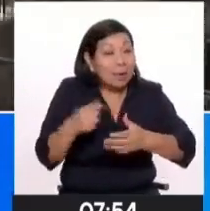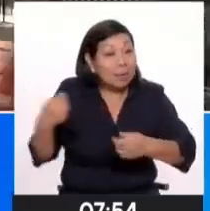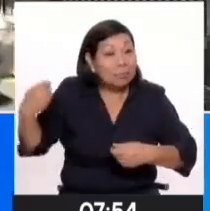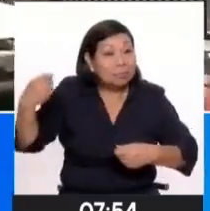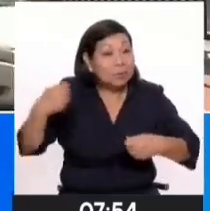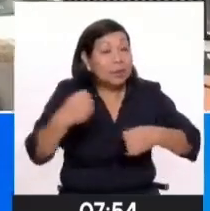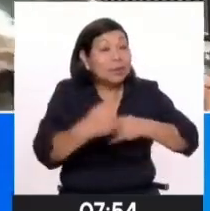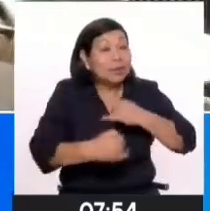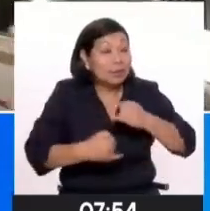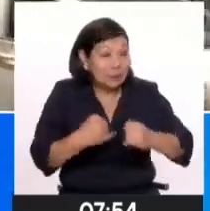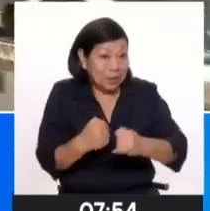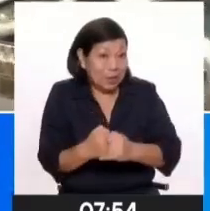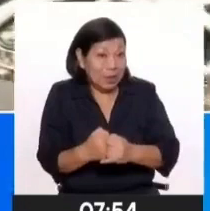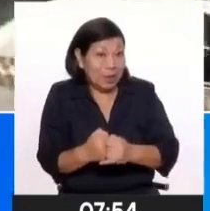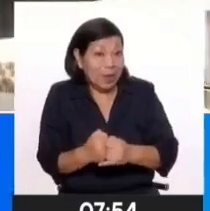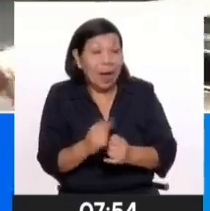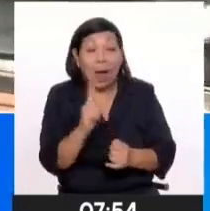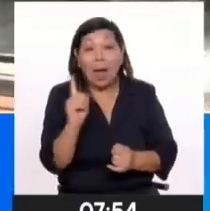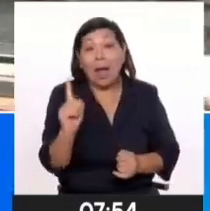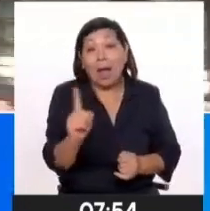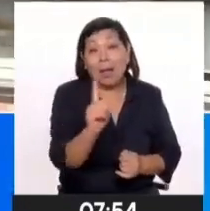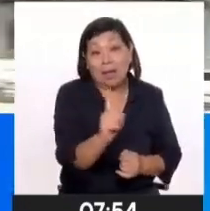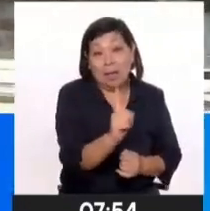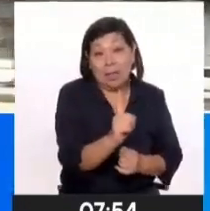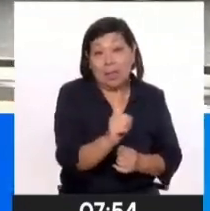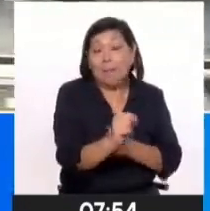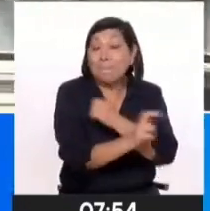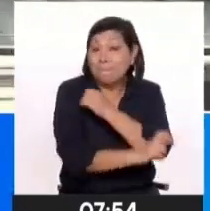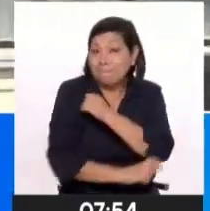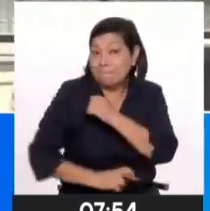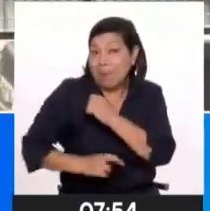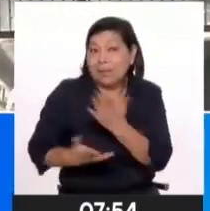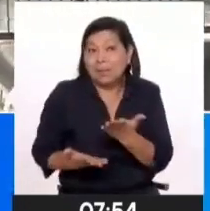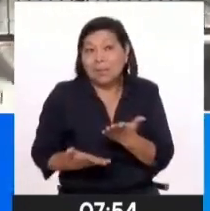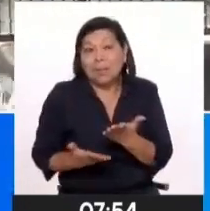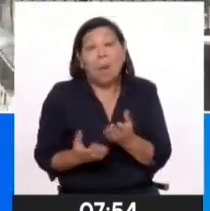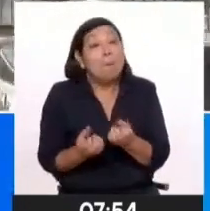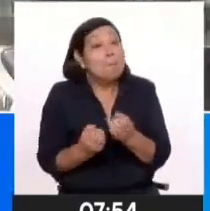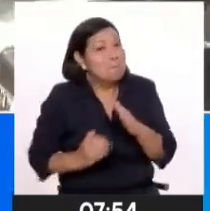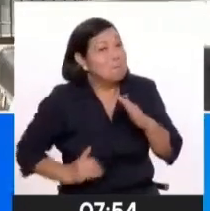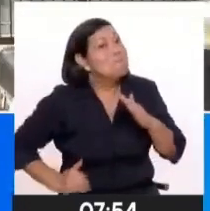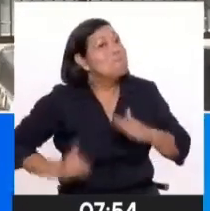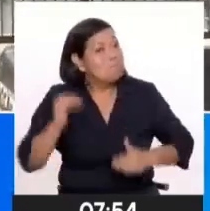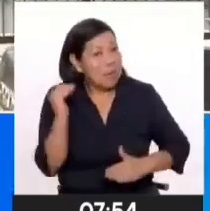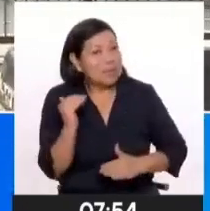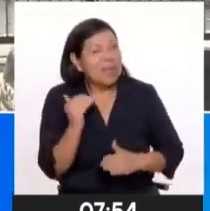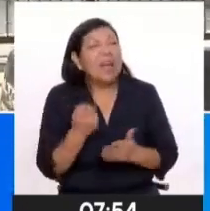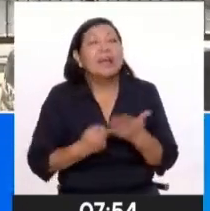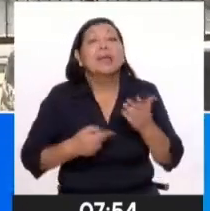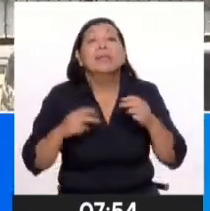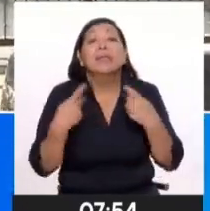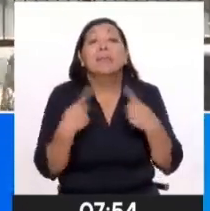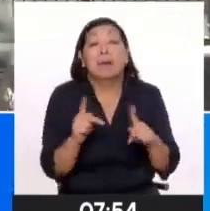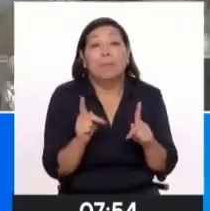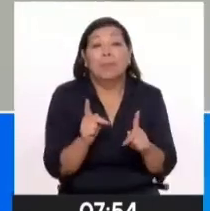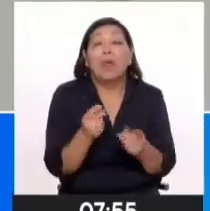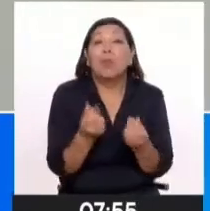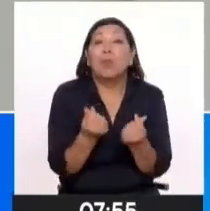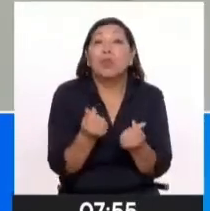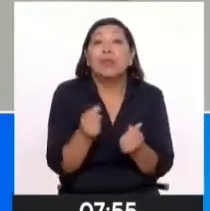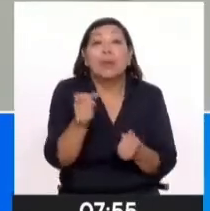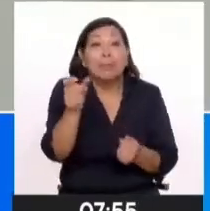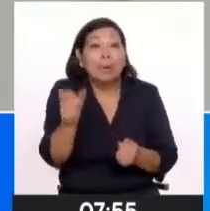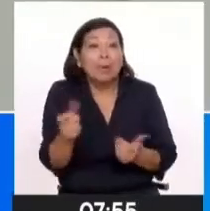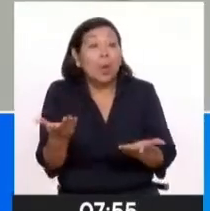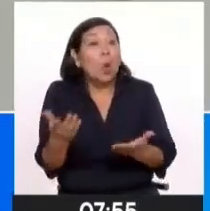del dólar, BCR. Cierre del tipo de cambio. Cabe mencionar que el precio del dólar cerró la sesión